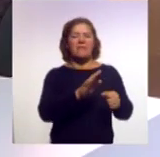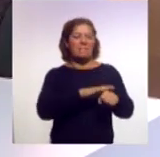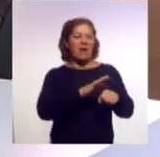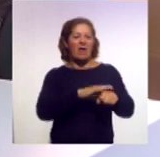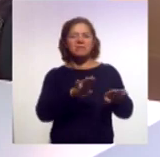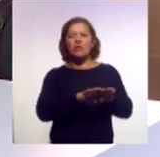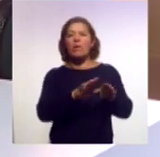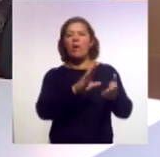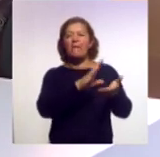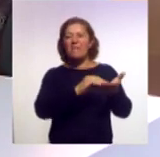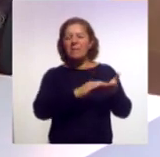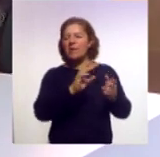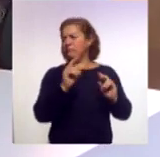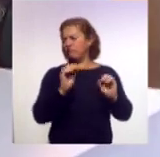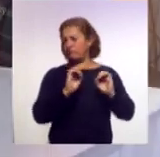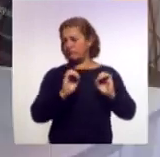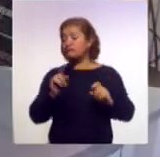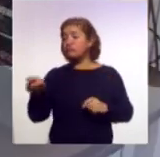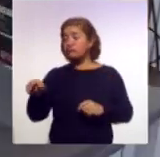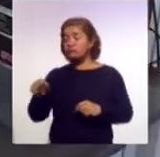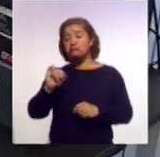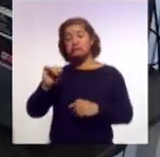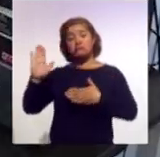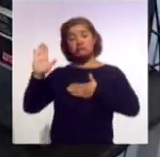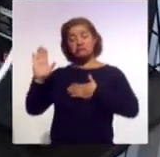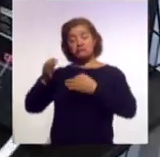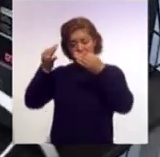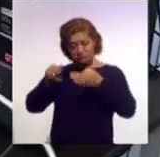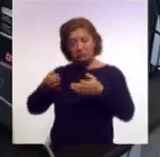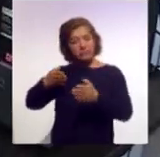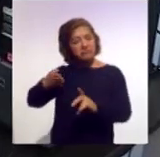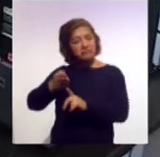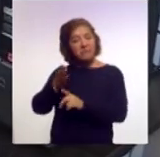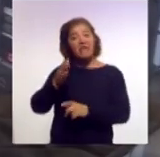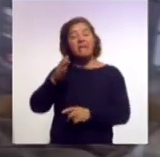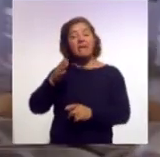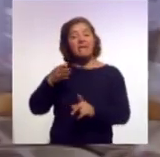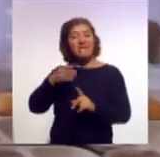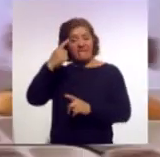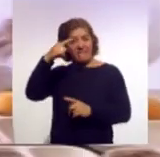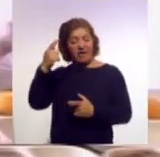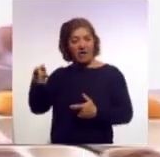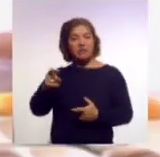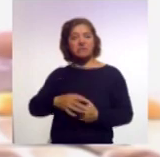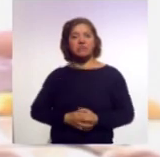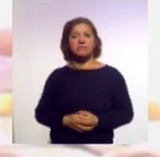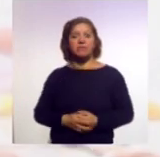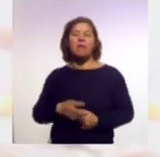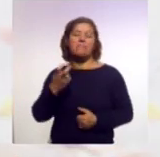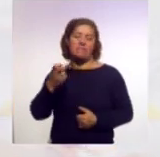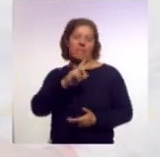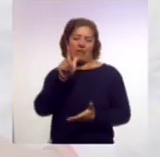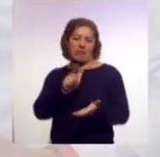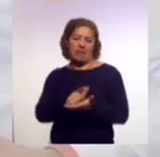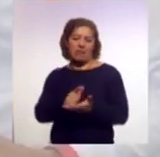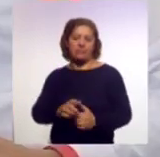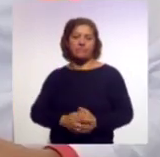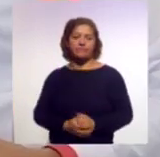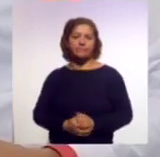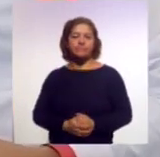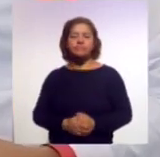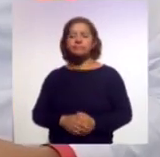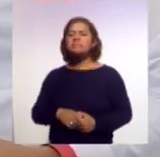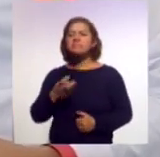que protege y garantiza de manera efectiva el interés superior de las niñez en las adopciones. Muy bien, ¿y cuál es la